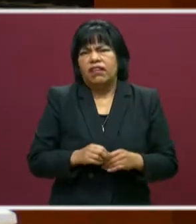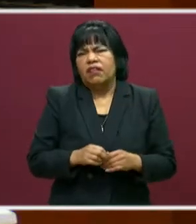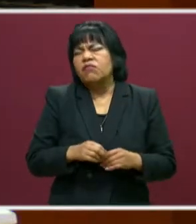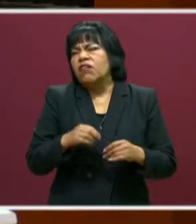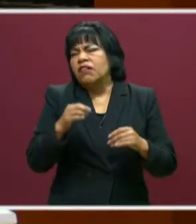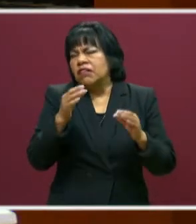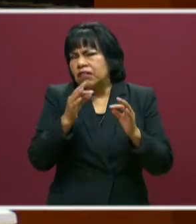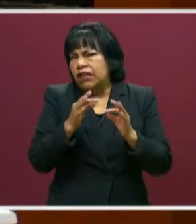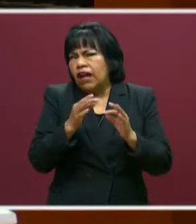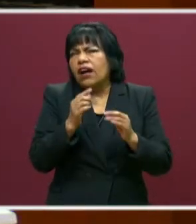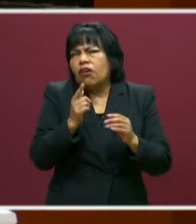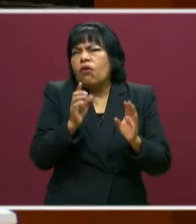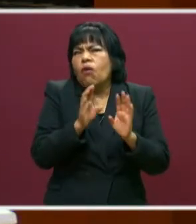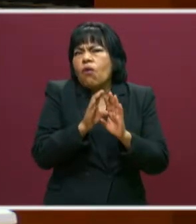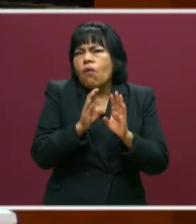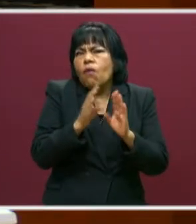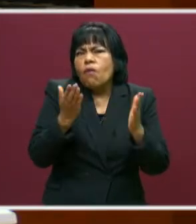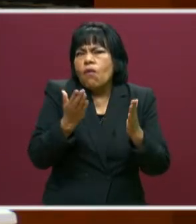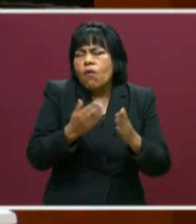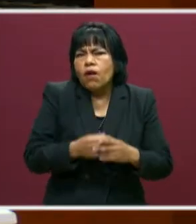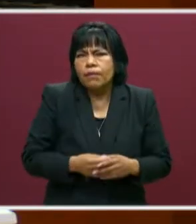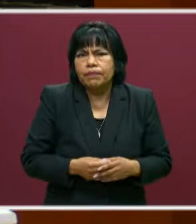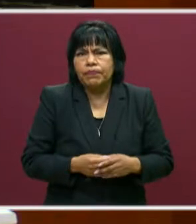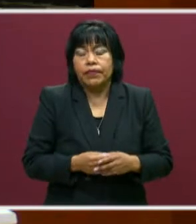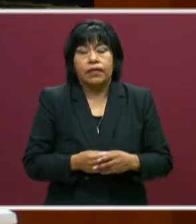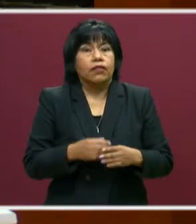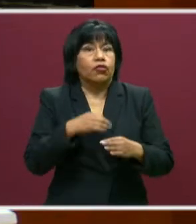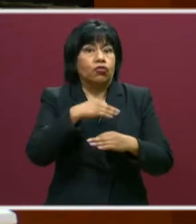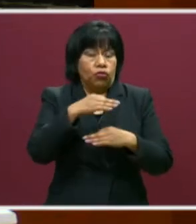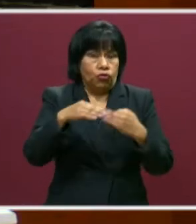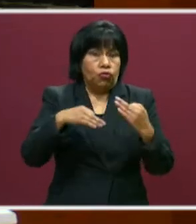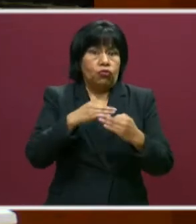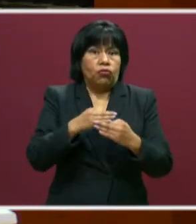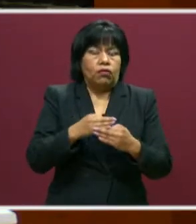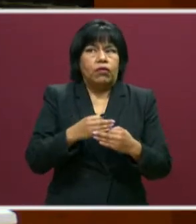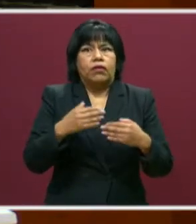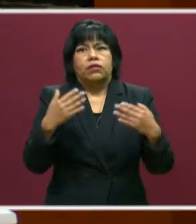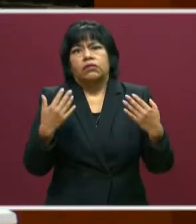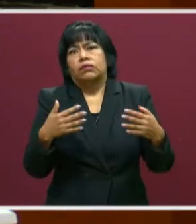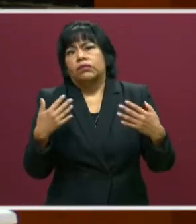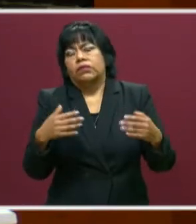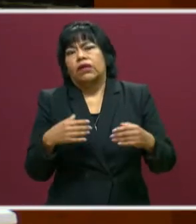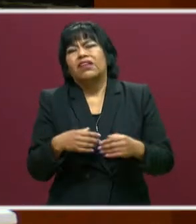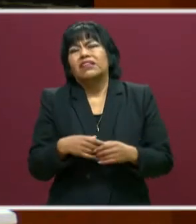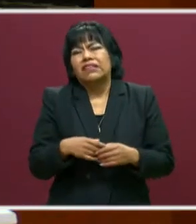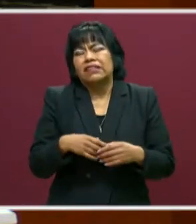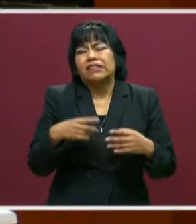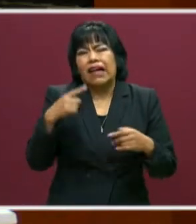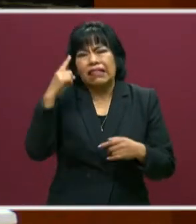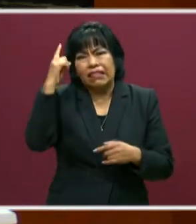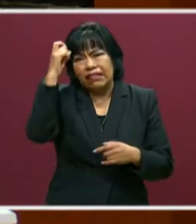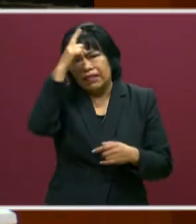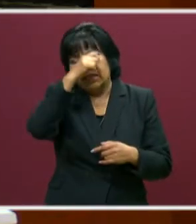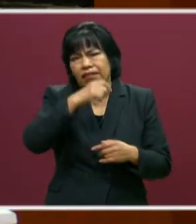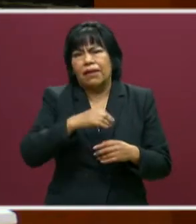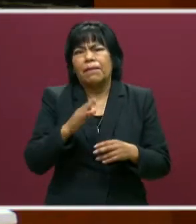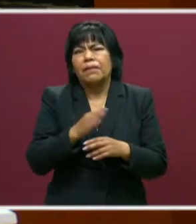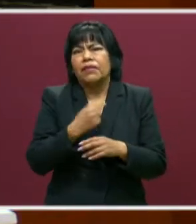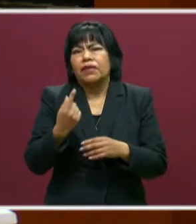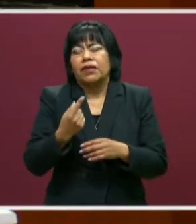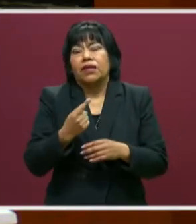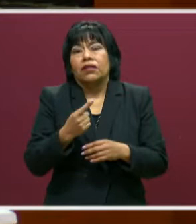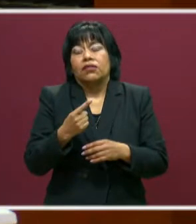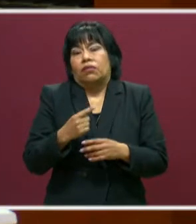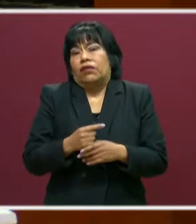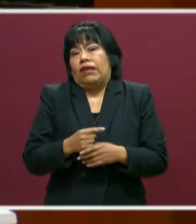punto de partida que estamos todavía en una crisis muy fuerte. Una crisis provocada por un